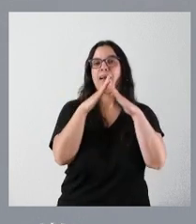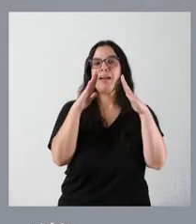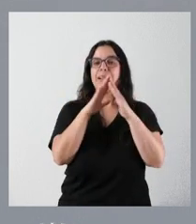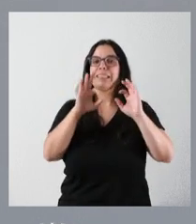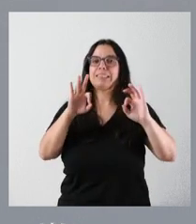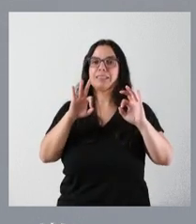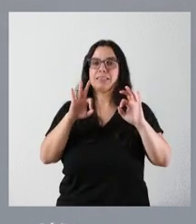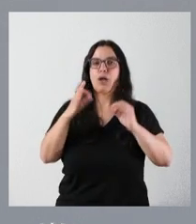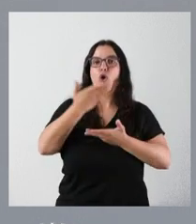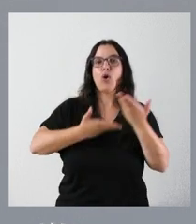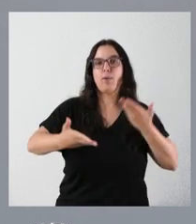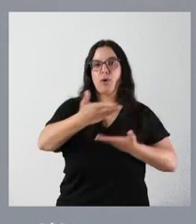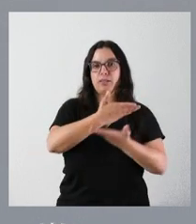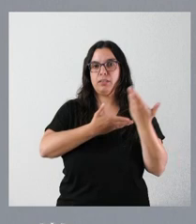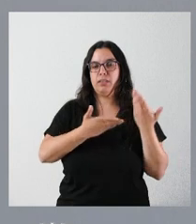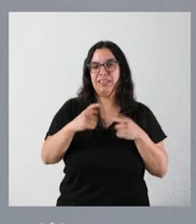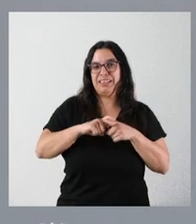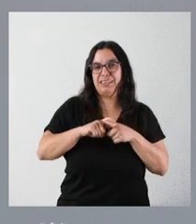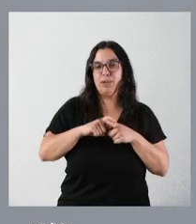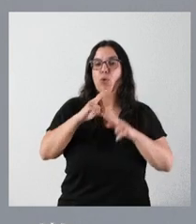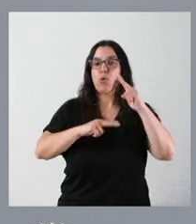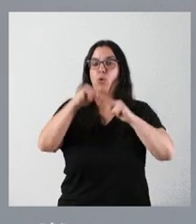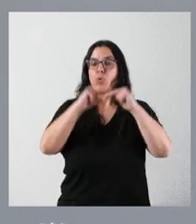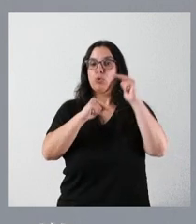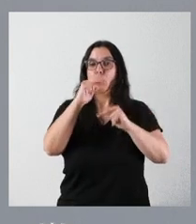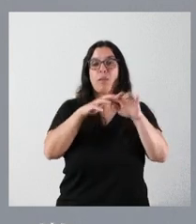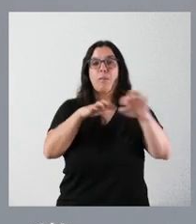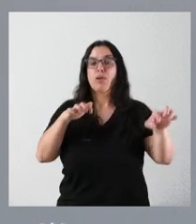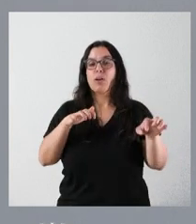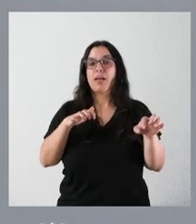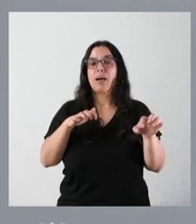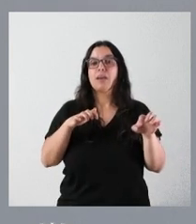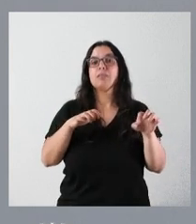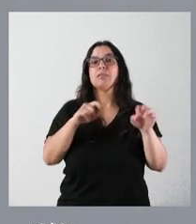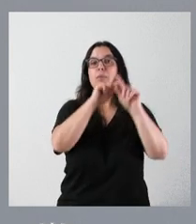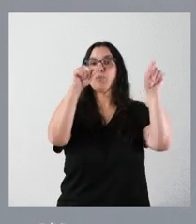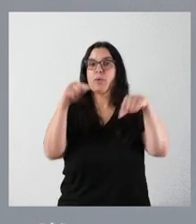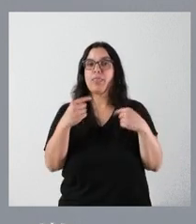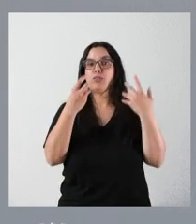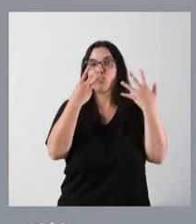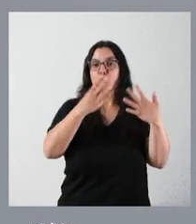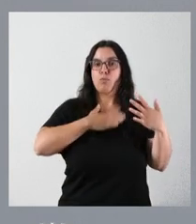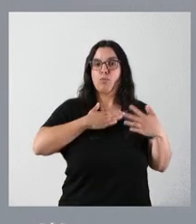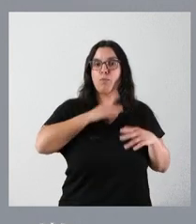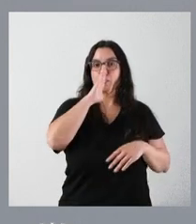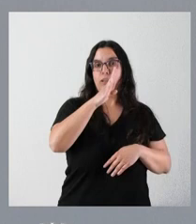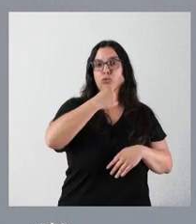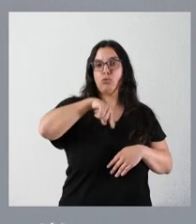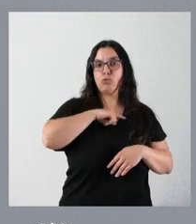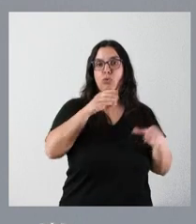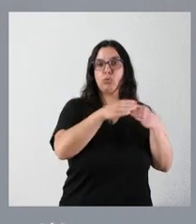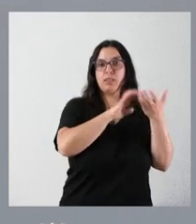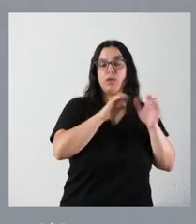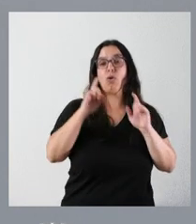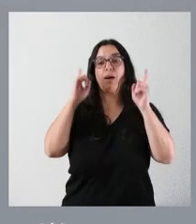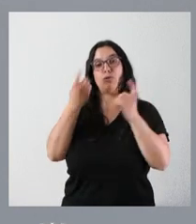colaborativo, construidas en su mayoría en ocho provincias por parte de la Junta de Castilla y León y, en el caso